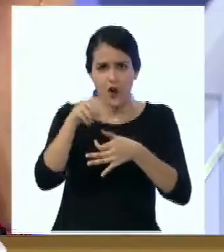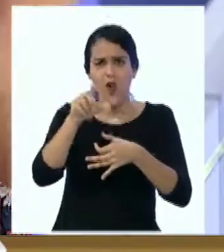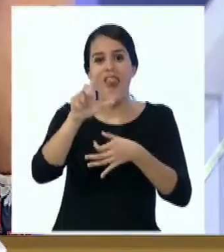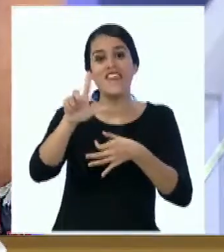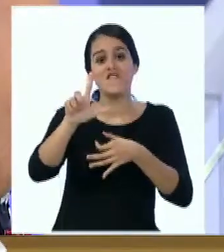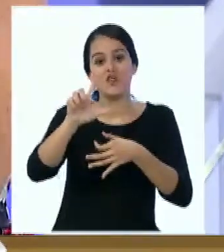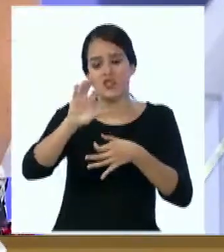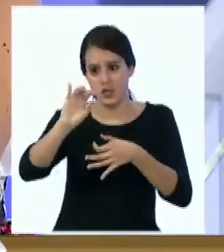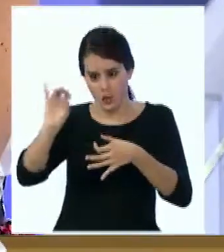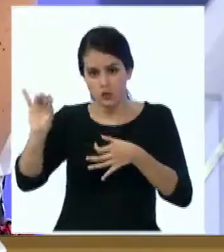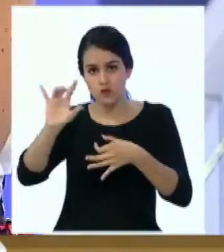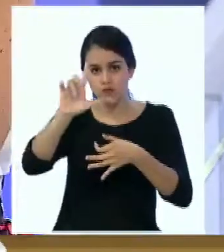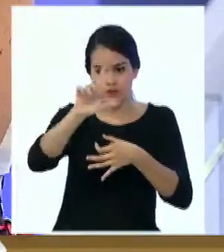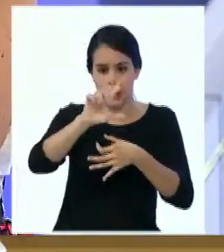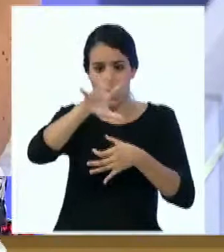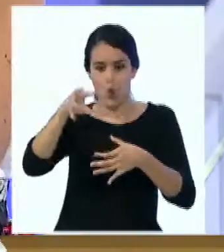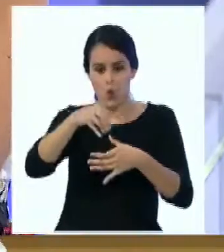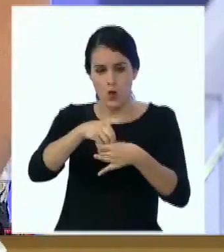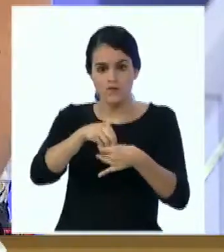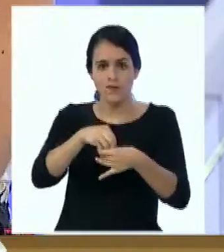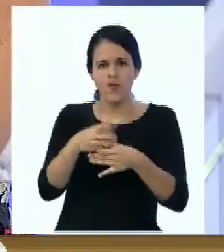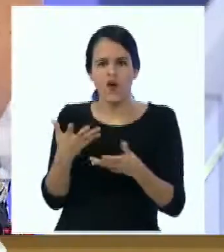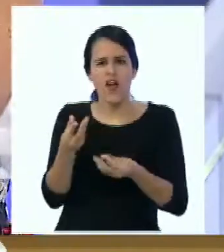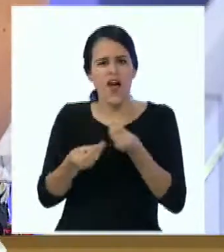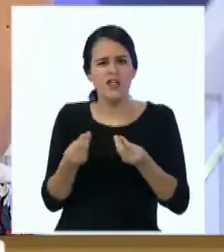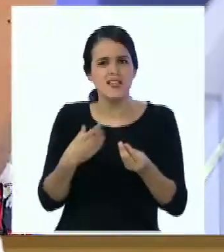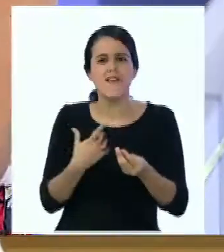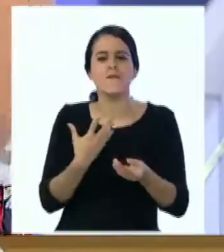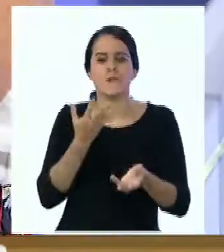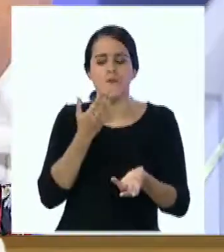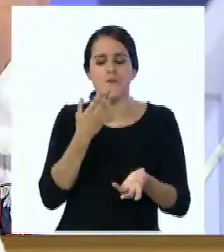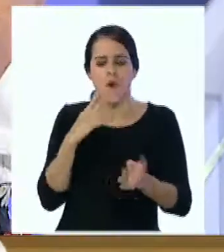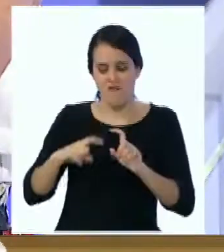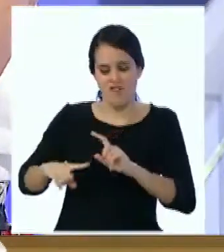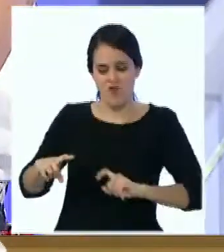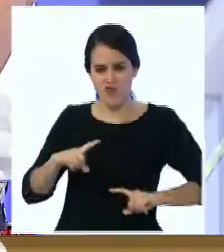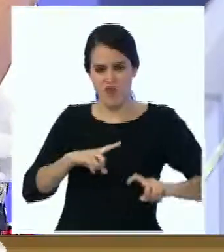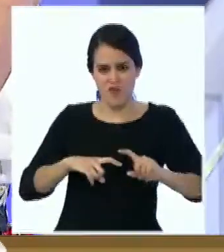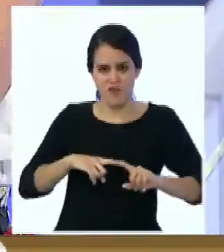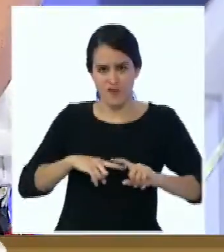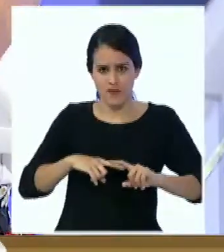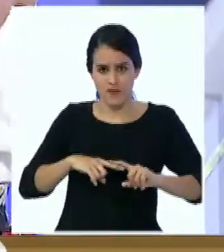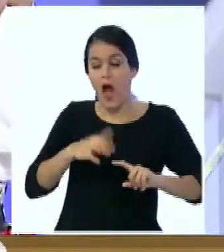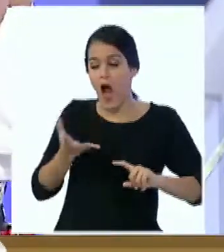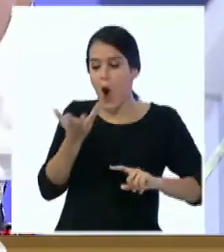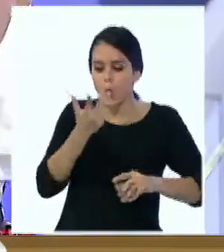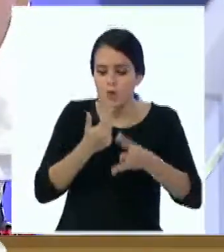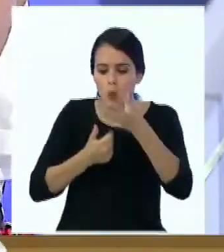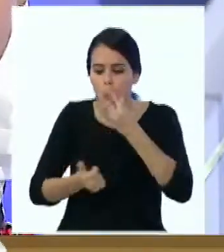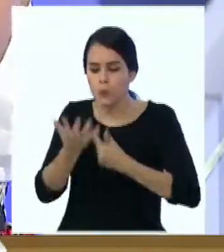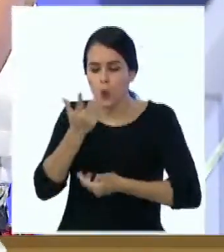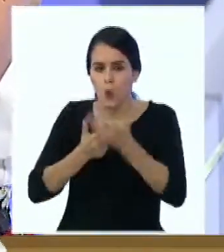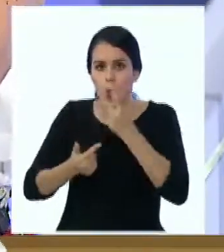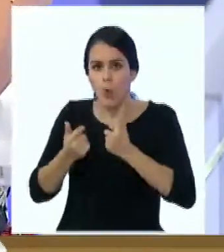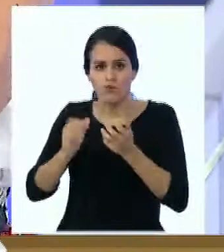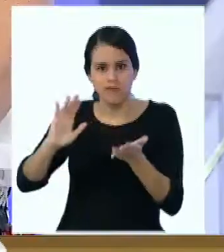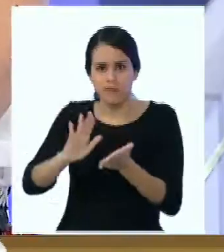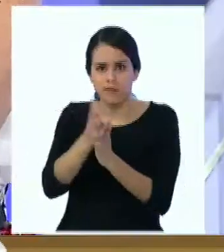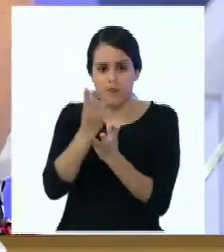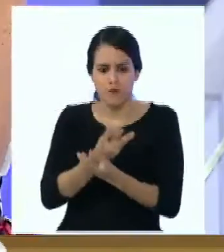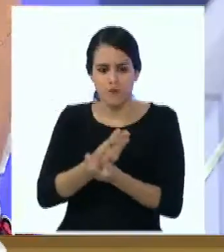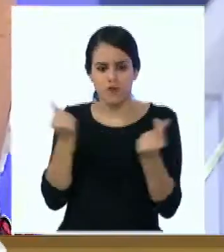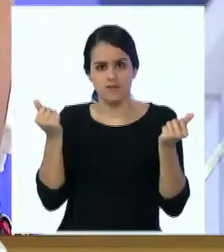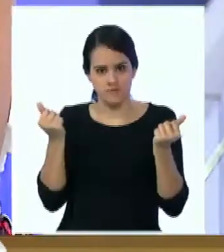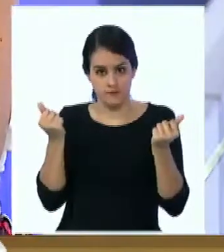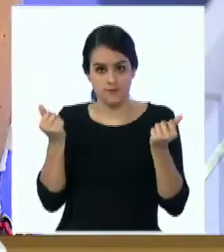comer básicamente virus destruirlos y pues mandarlos al desecho